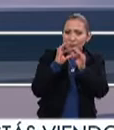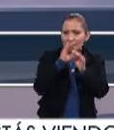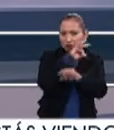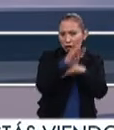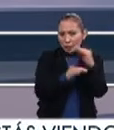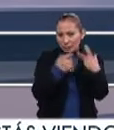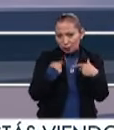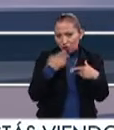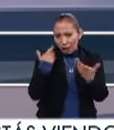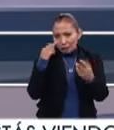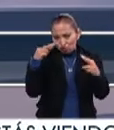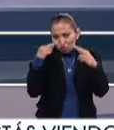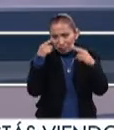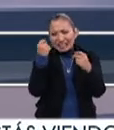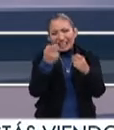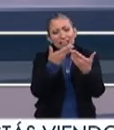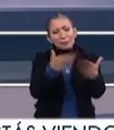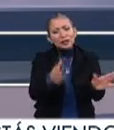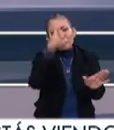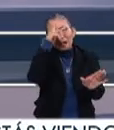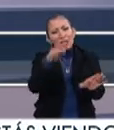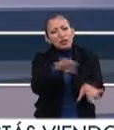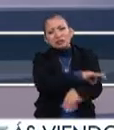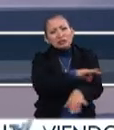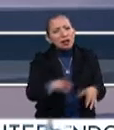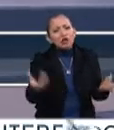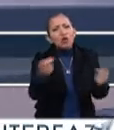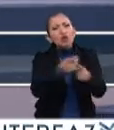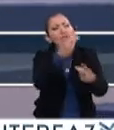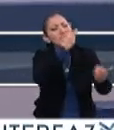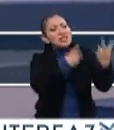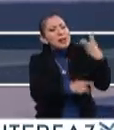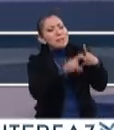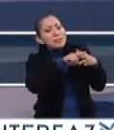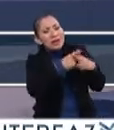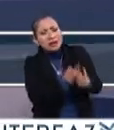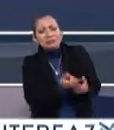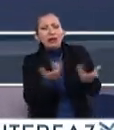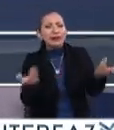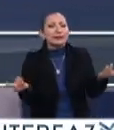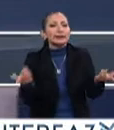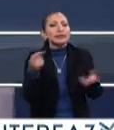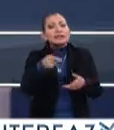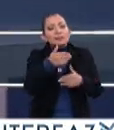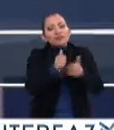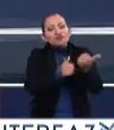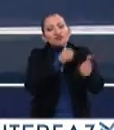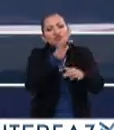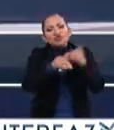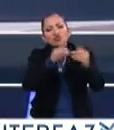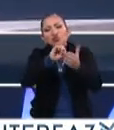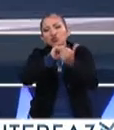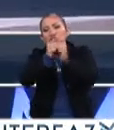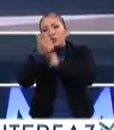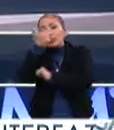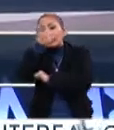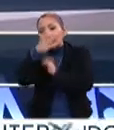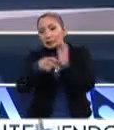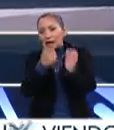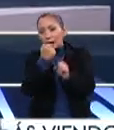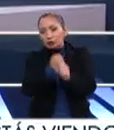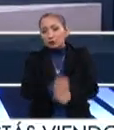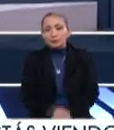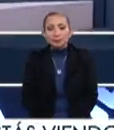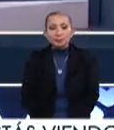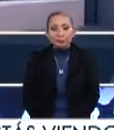todos los televidentes que nos están viendo qué es el Abierto Mexicano de Diseño, de dónde viene y pues la evolución que ha tenido en estas seis ediciones, ¿no?